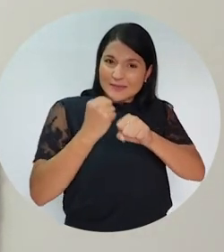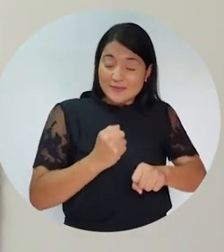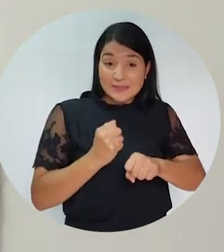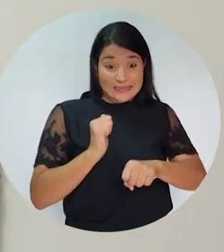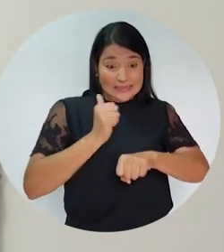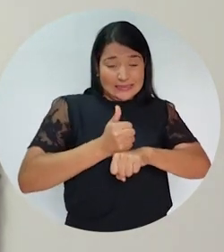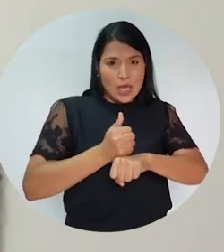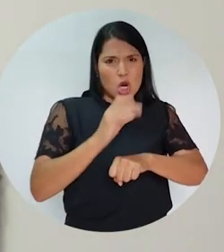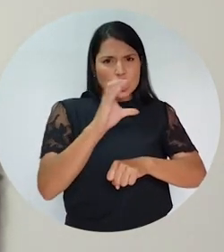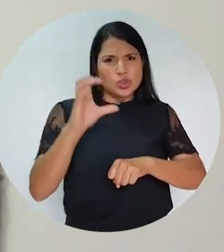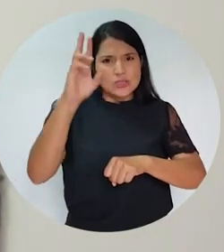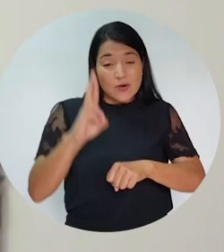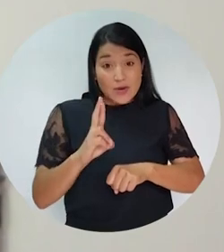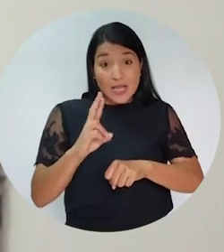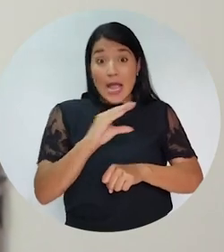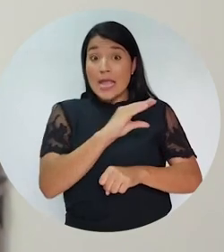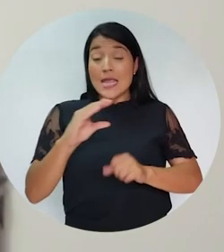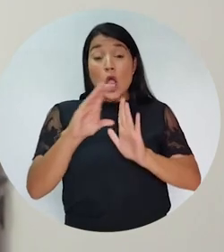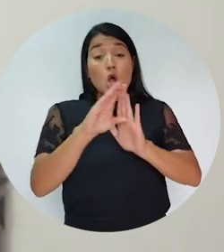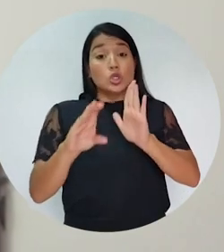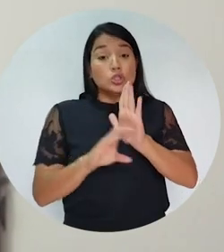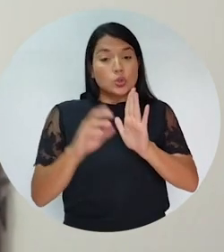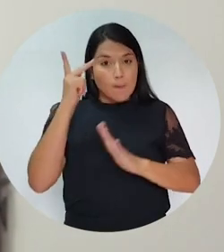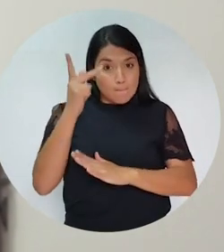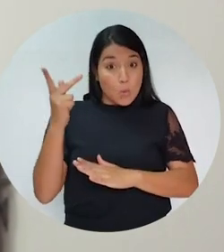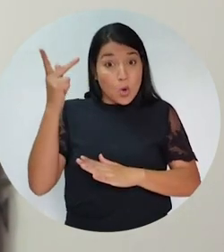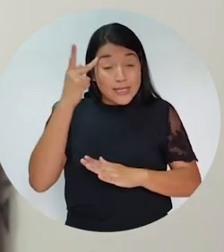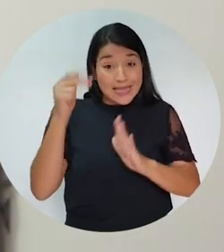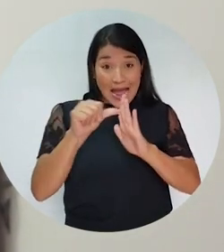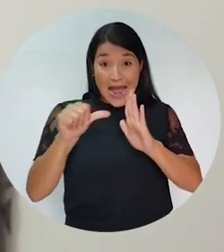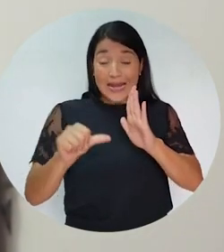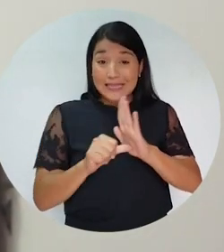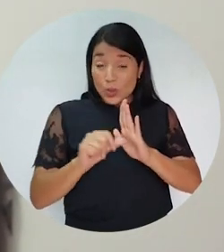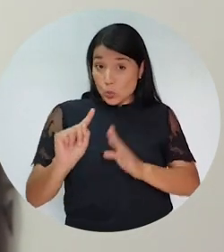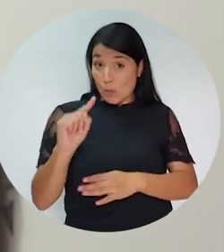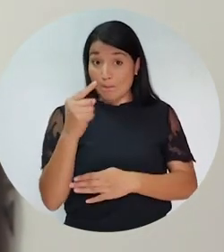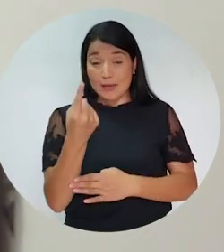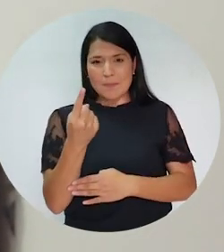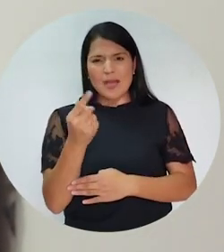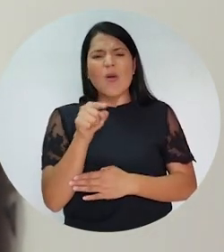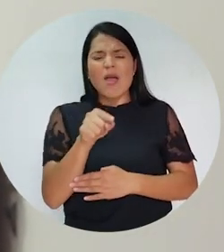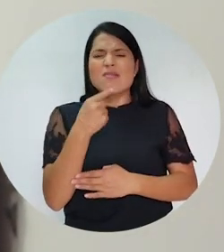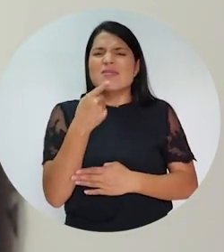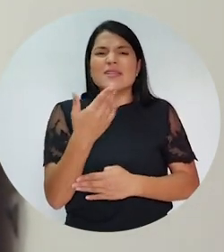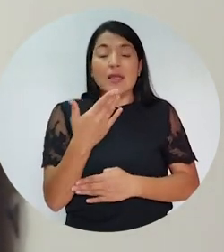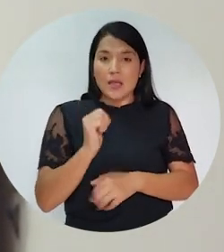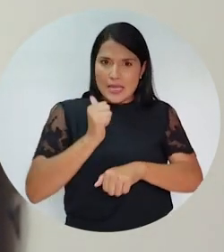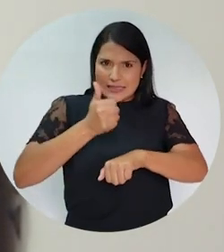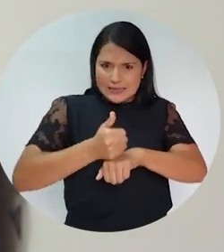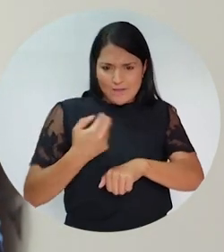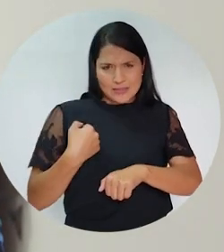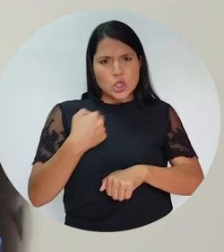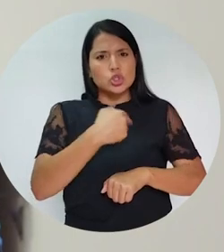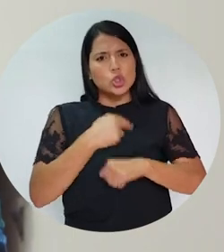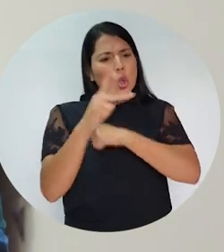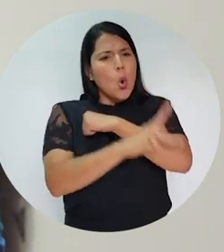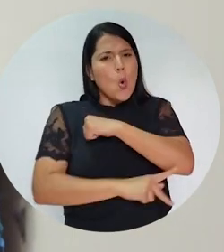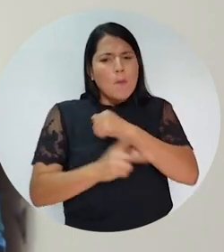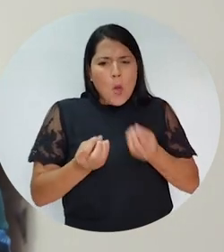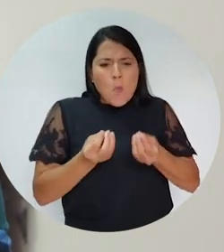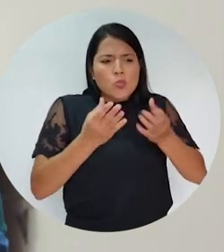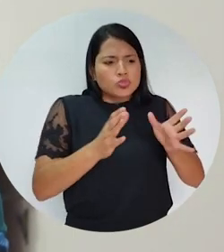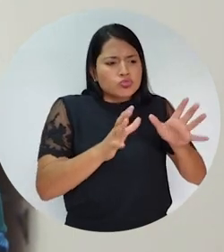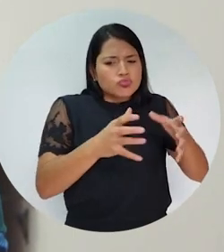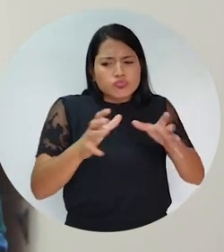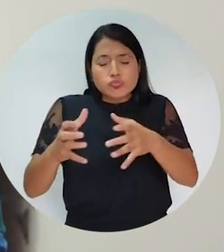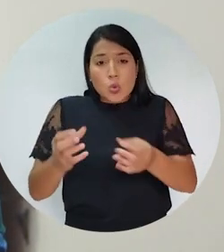fundacional de la República que la Constitución Política, en su artículo primero, establezca que somos un